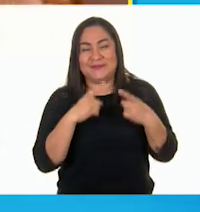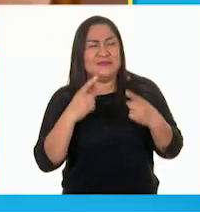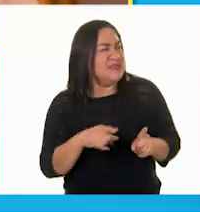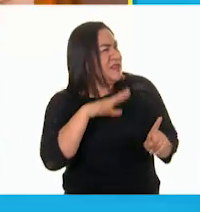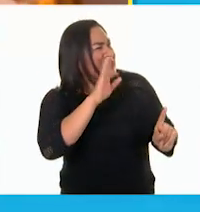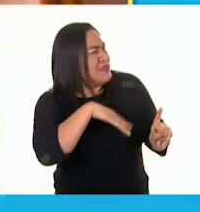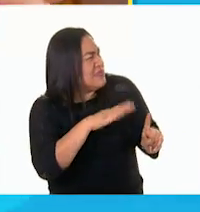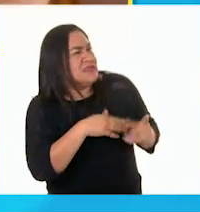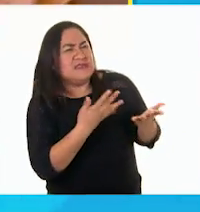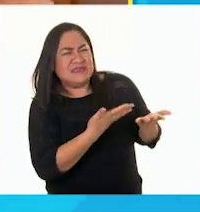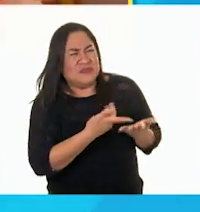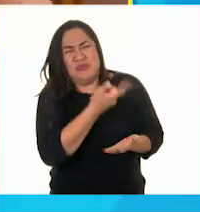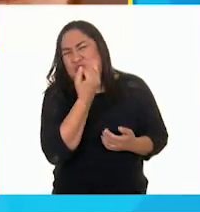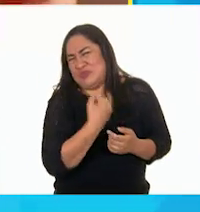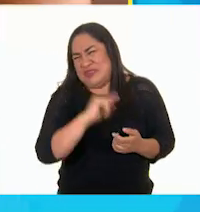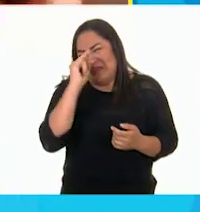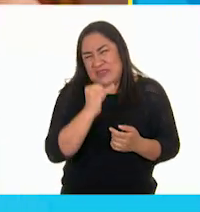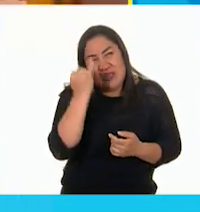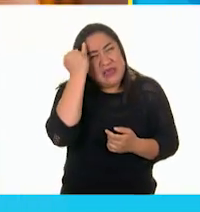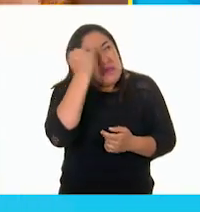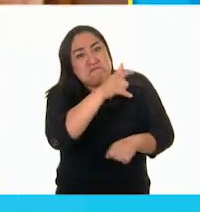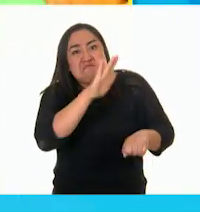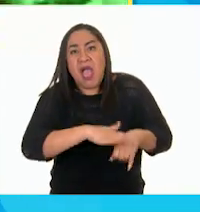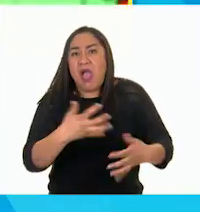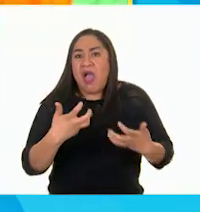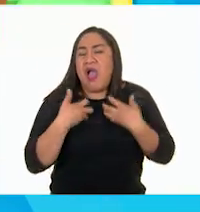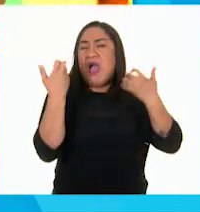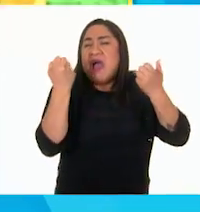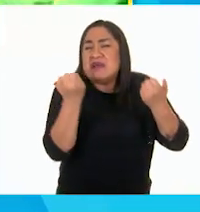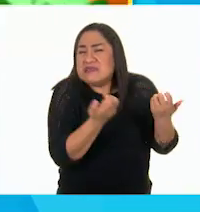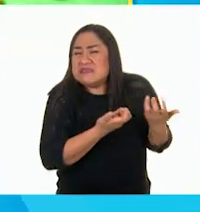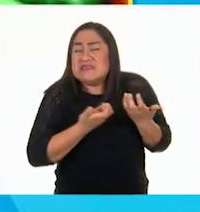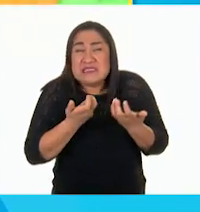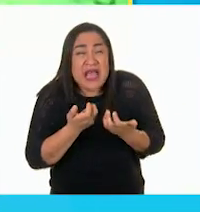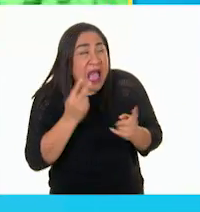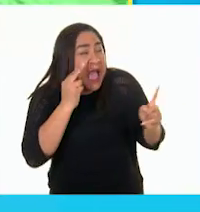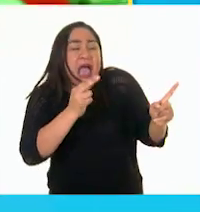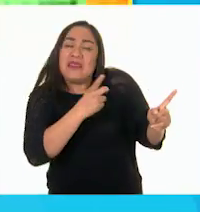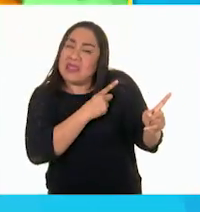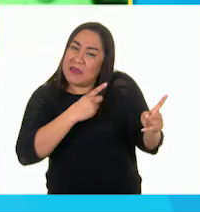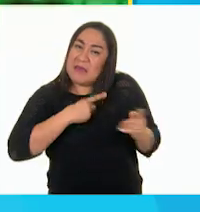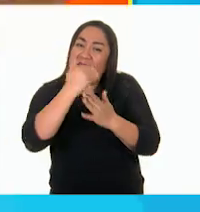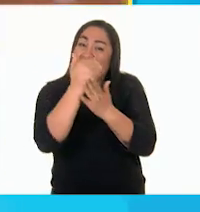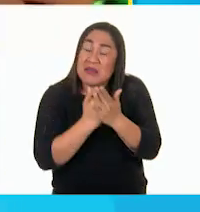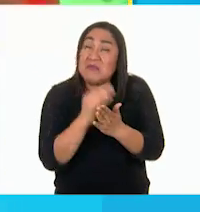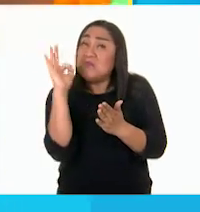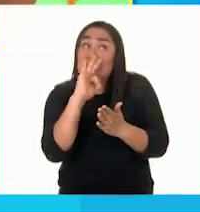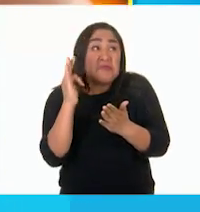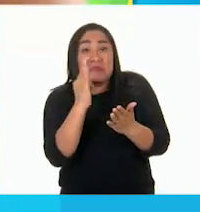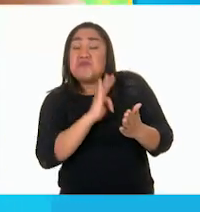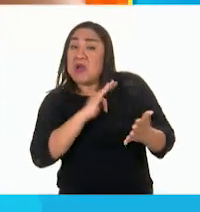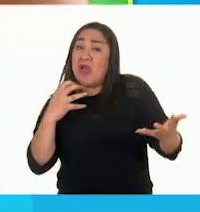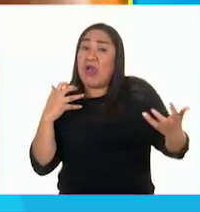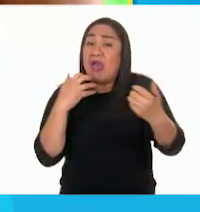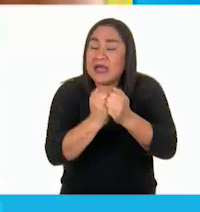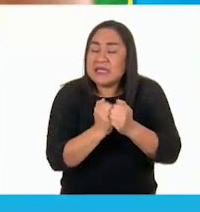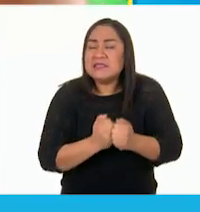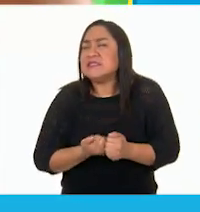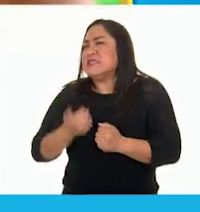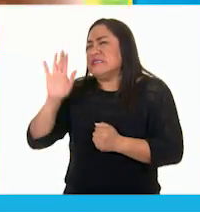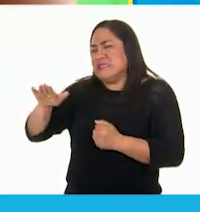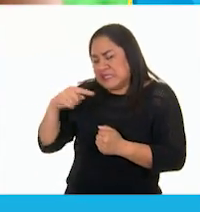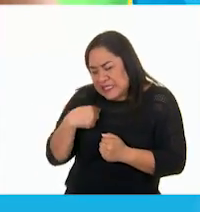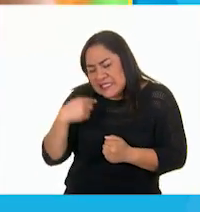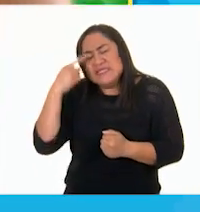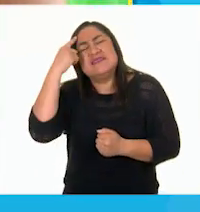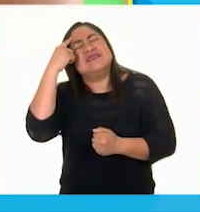Lucy, como se te ocurre, solo enfado más. Ponlo de buenas de una vez o vamos a chocar. Alan, esta